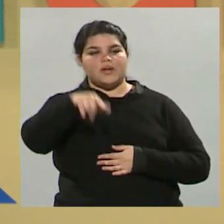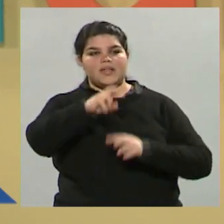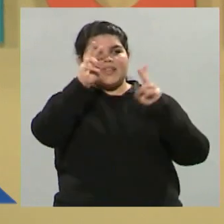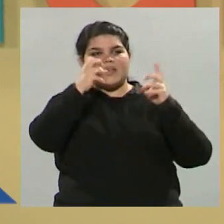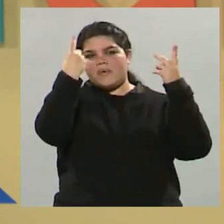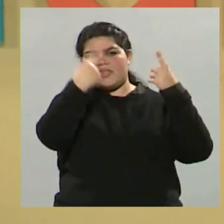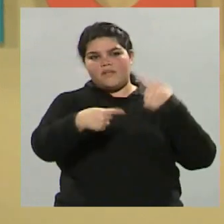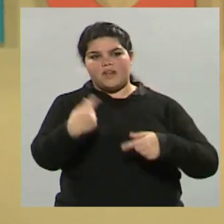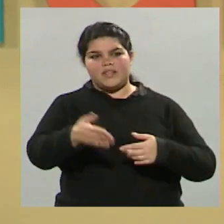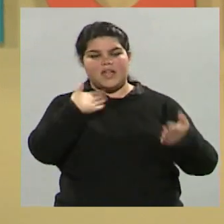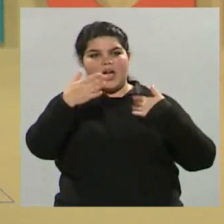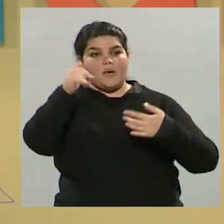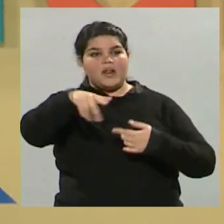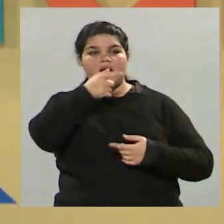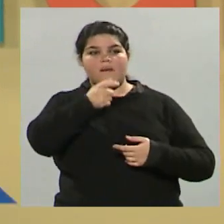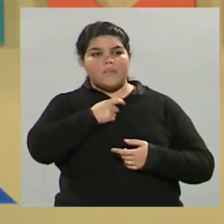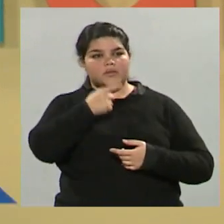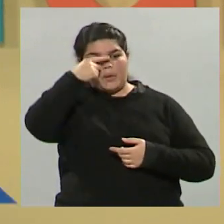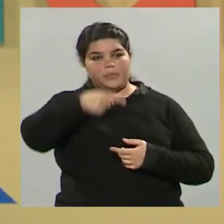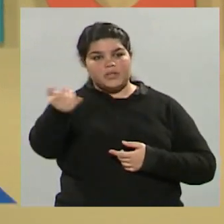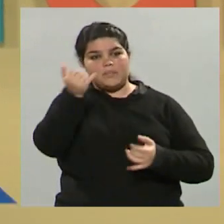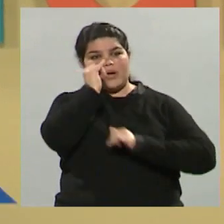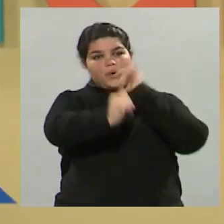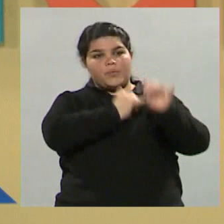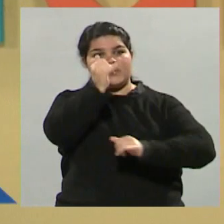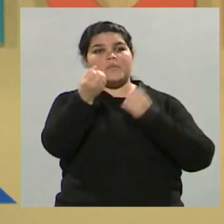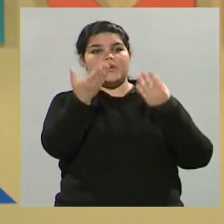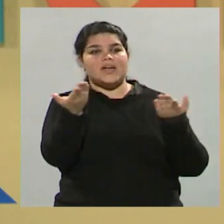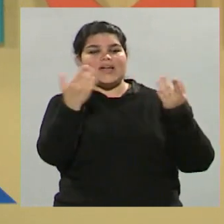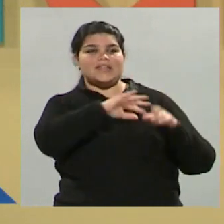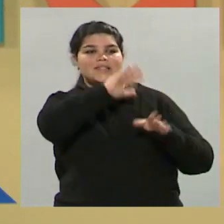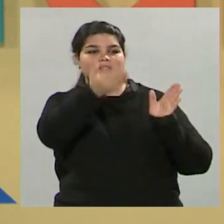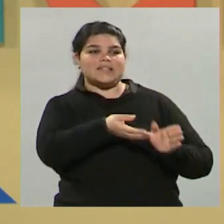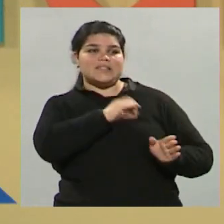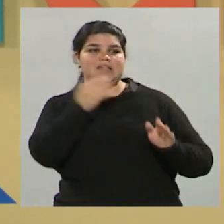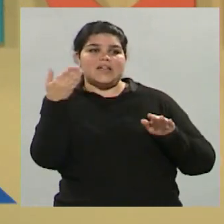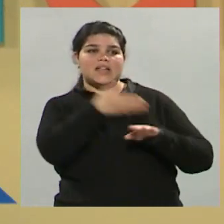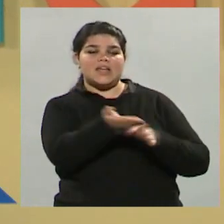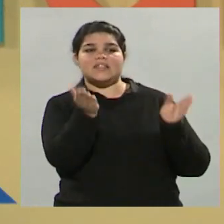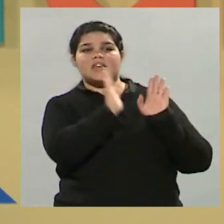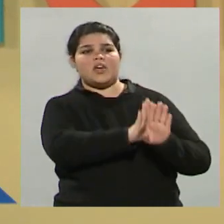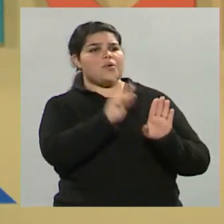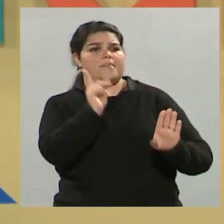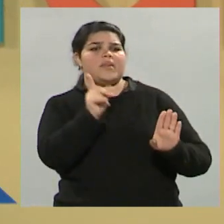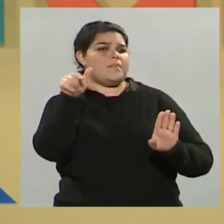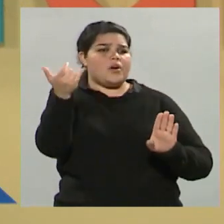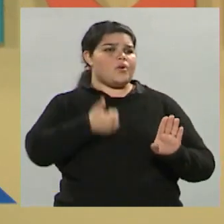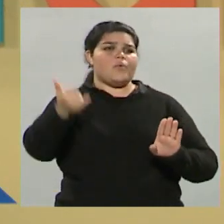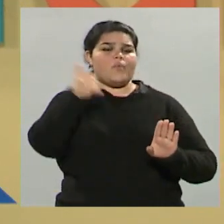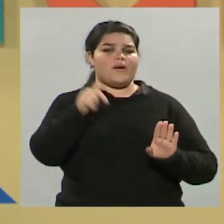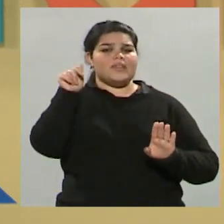temas. Y tomo la última respuesta de la funcionaria porque está cerrado el paso hacia el vecino país de Chile y bien lo marcaba la